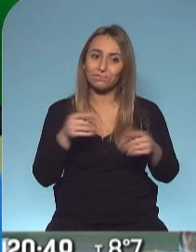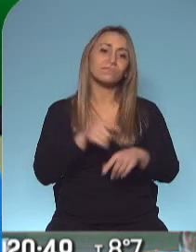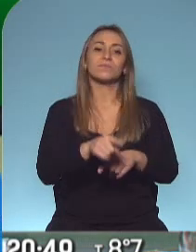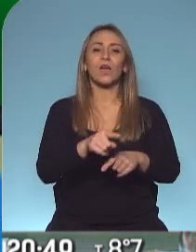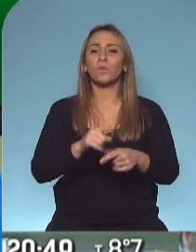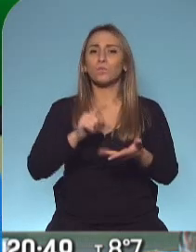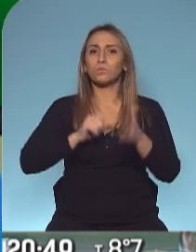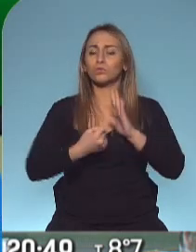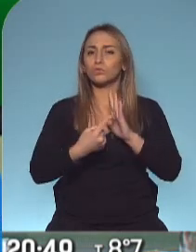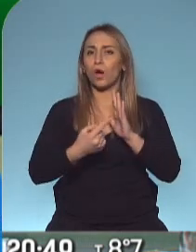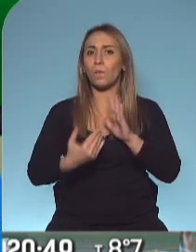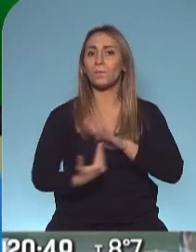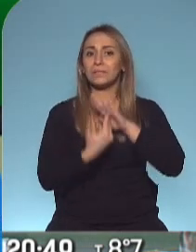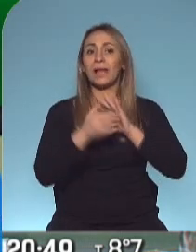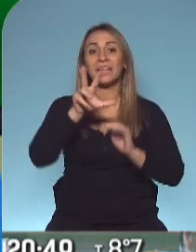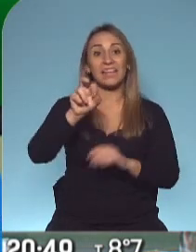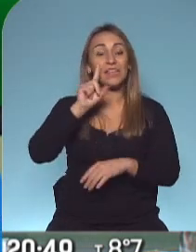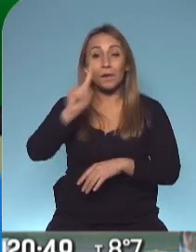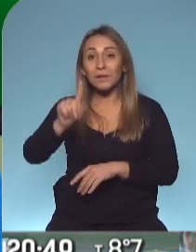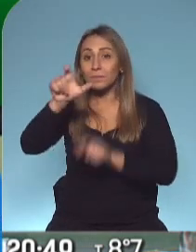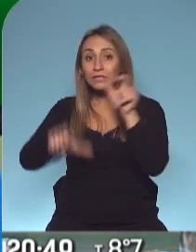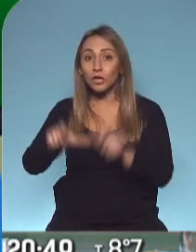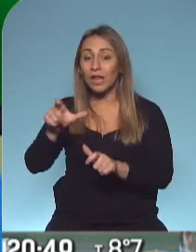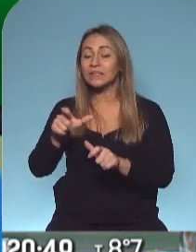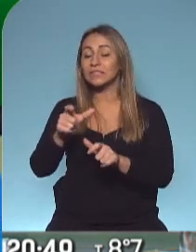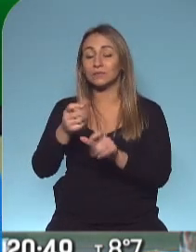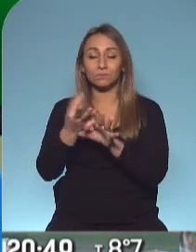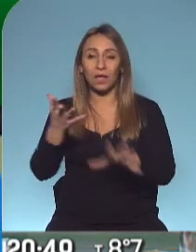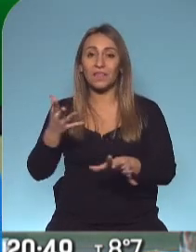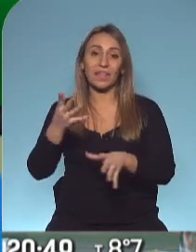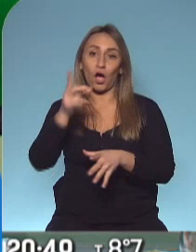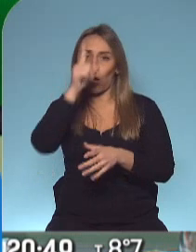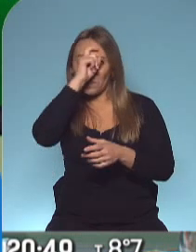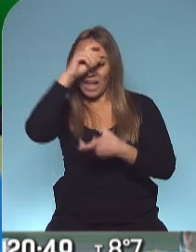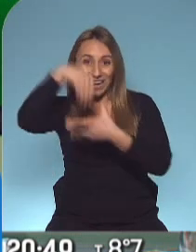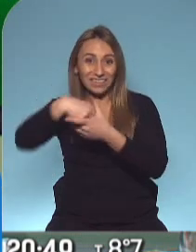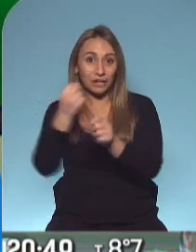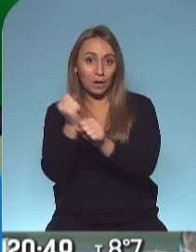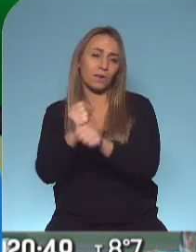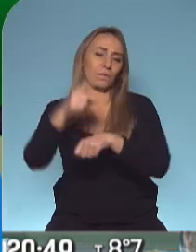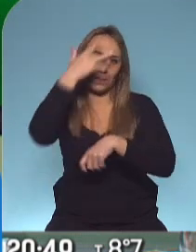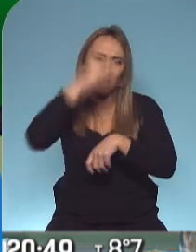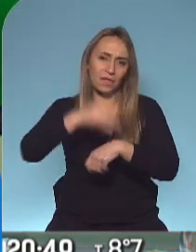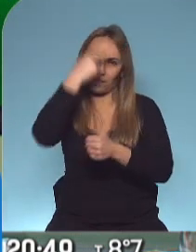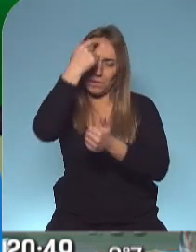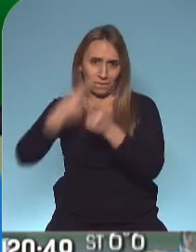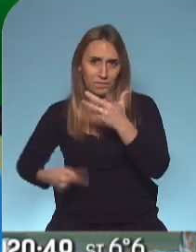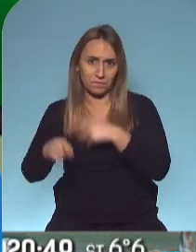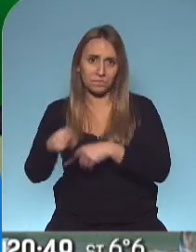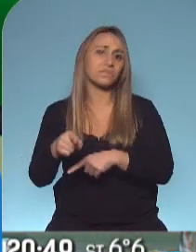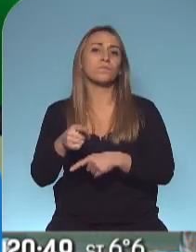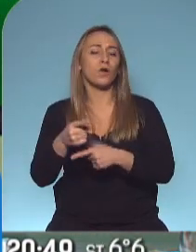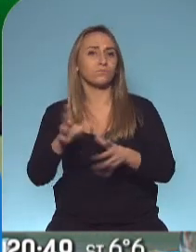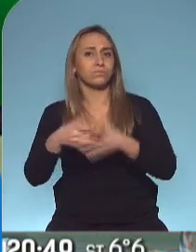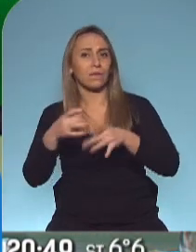principales era que 30.000 profesionales de la salud se habían contagiado. Después comenzó a ser muy difícil saber los casos a ciencia cierta, pero